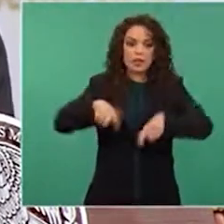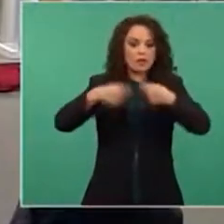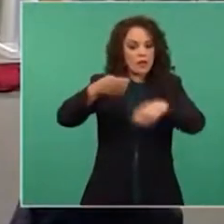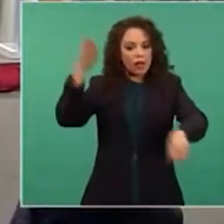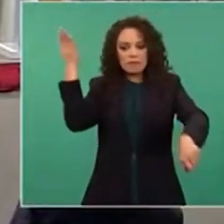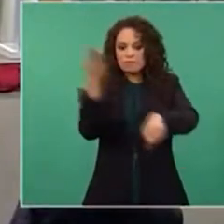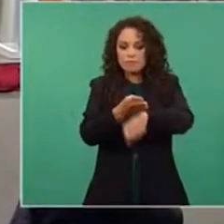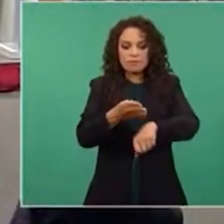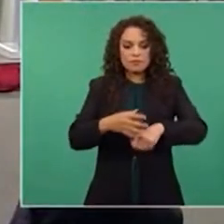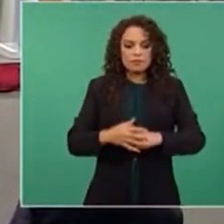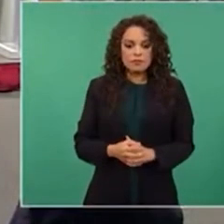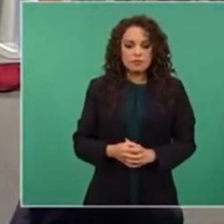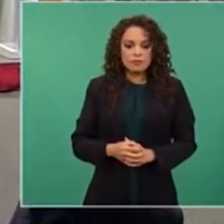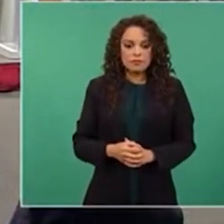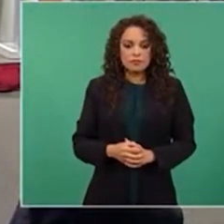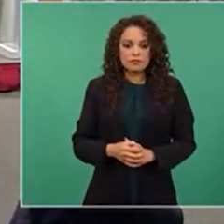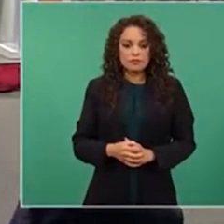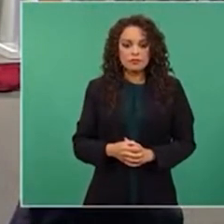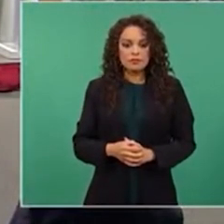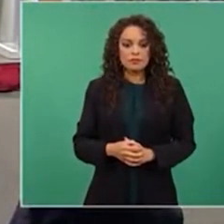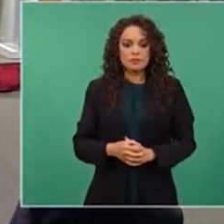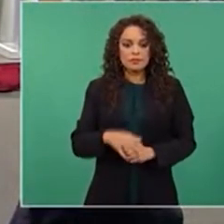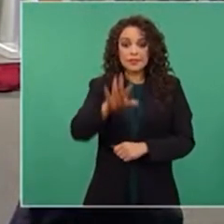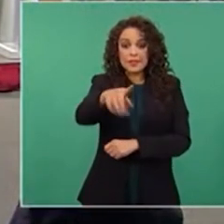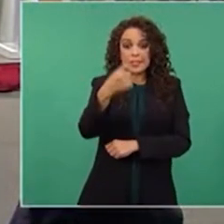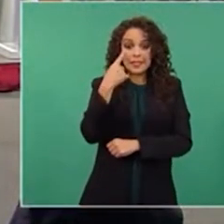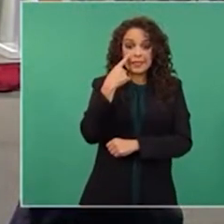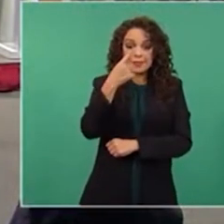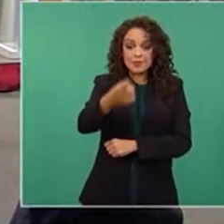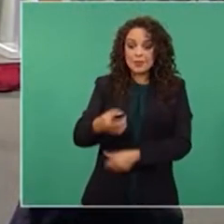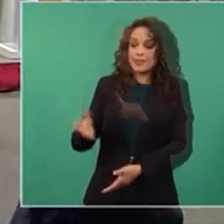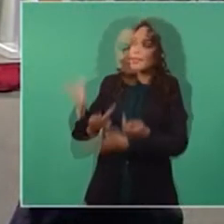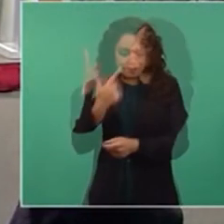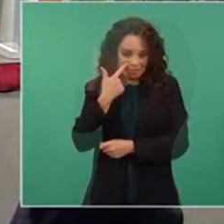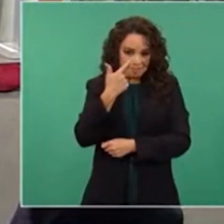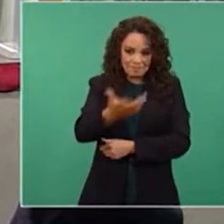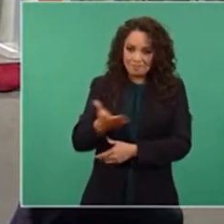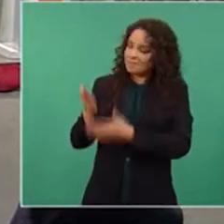Pero miren esto es. Y miren quién está ahí. Ya no sabía que el entrevistador...